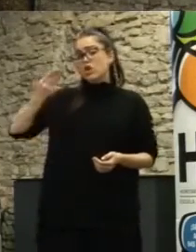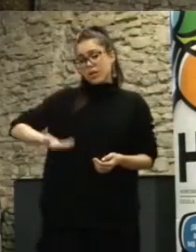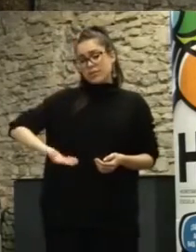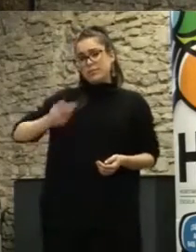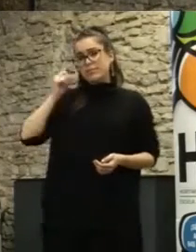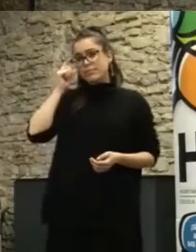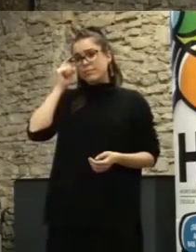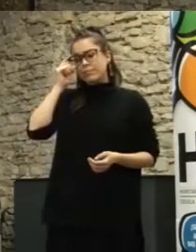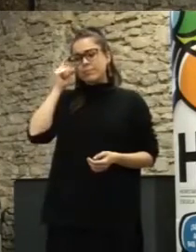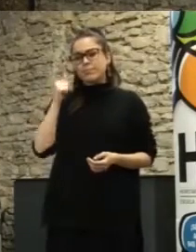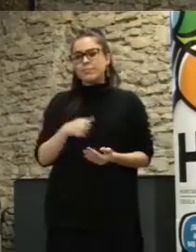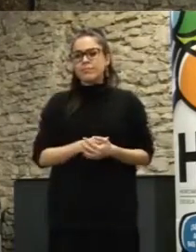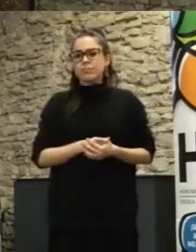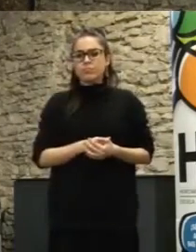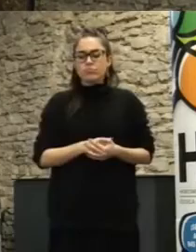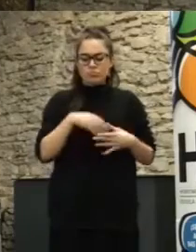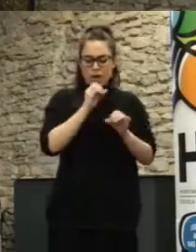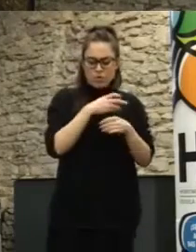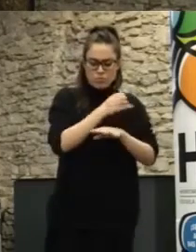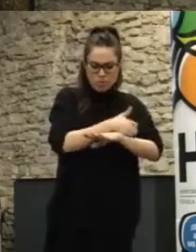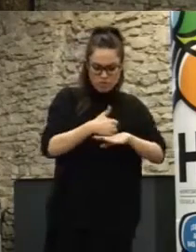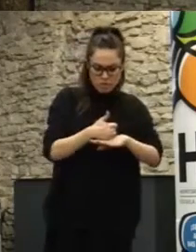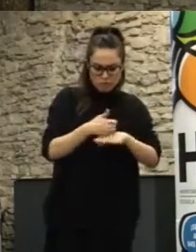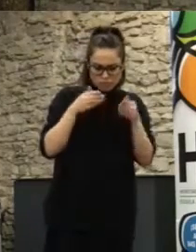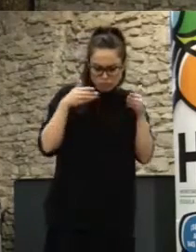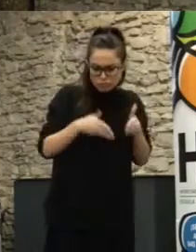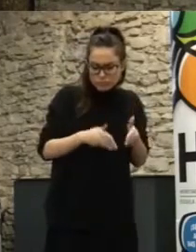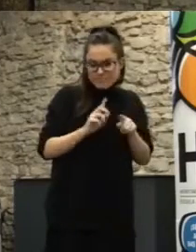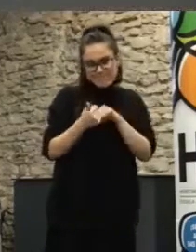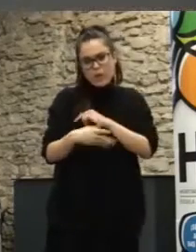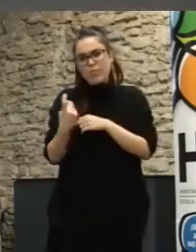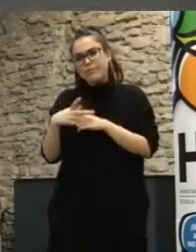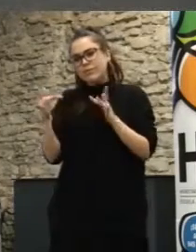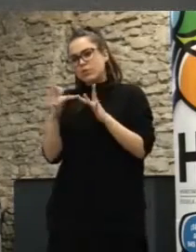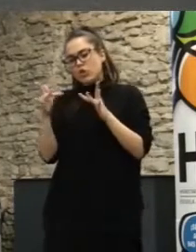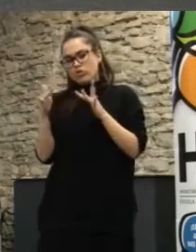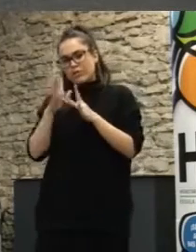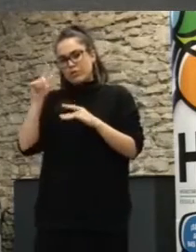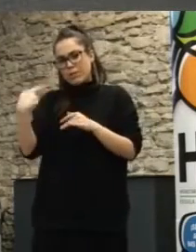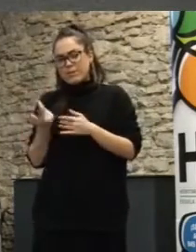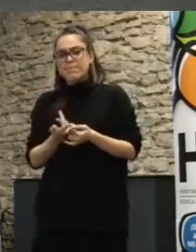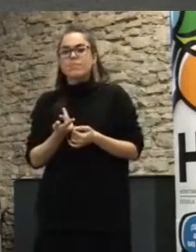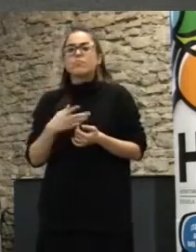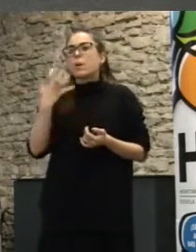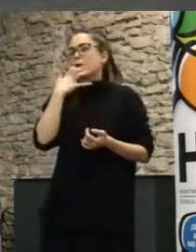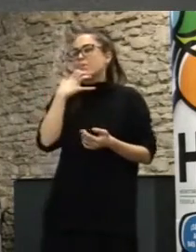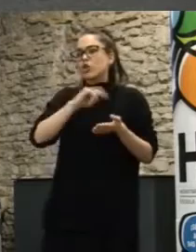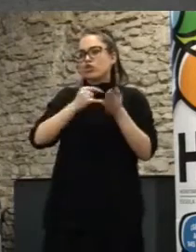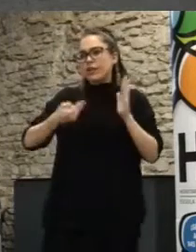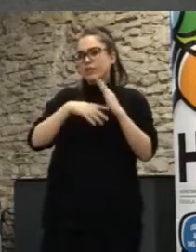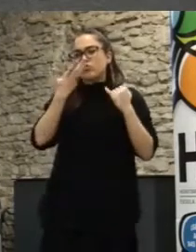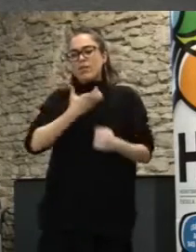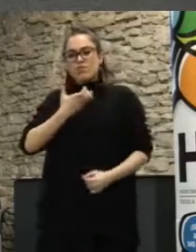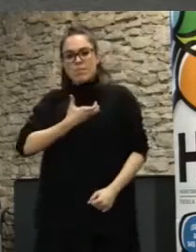fusión importante y que en los procesos ciudadanos haya técnicos de los ayuntamientos y